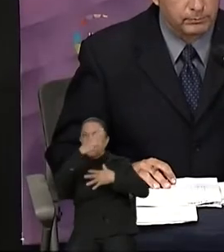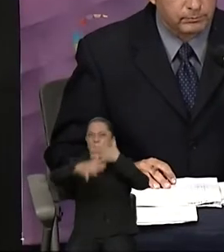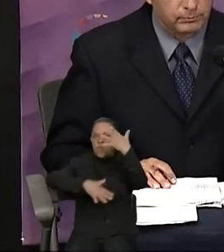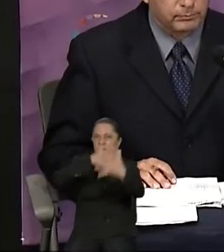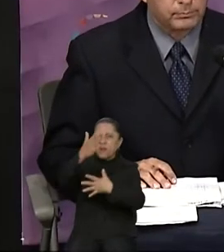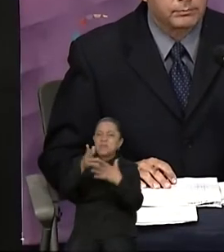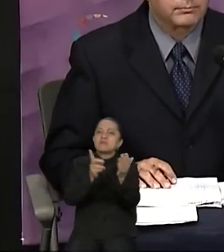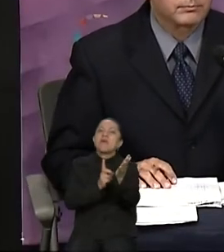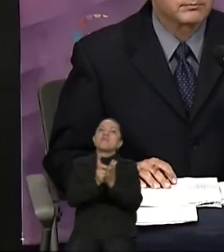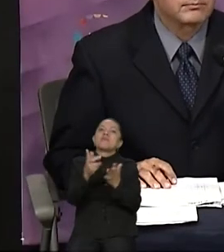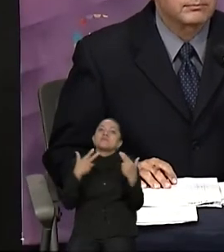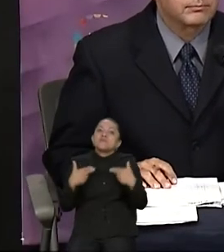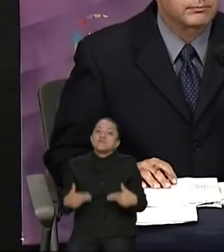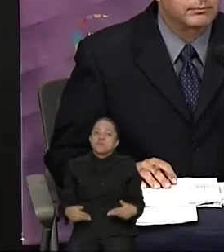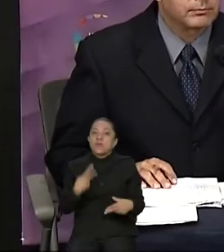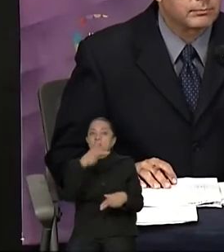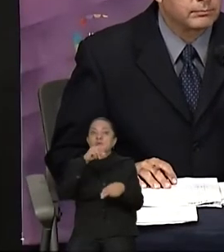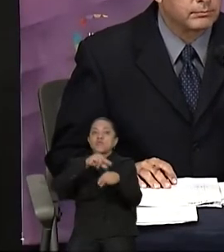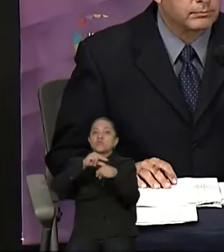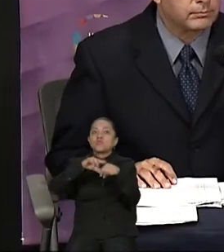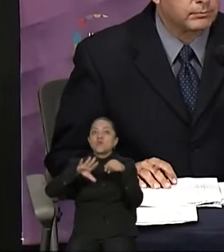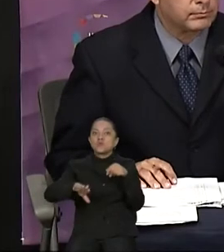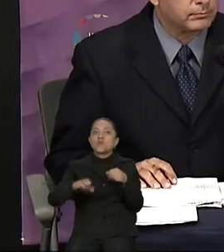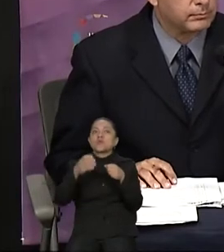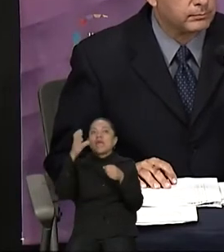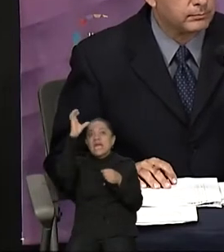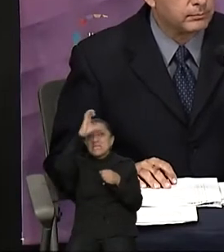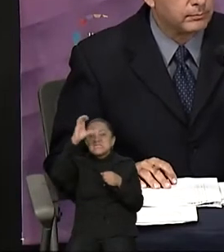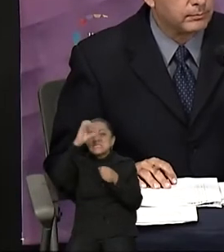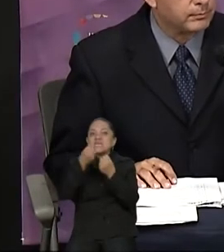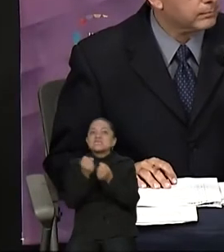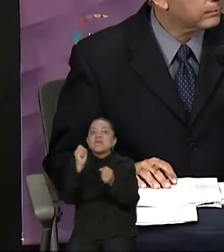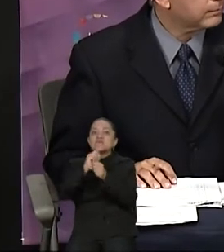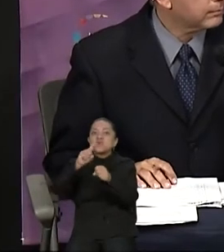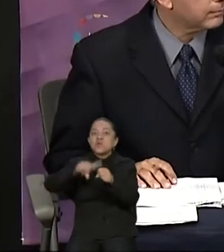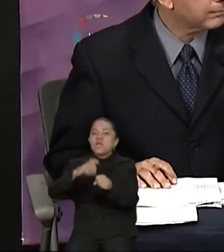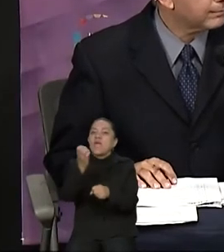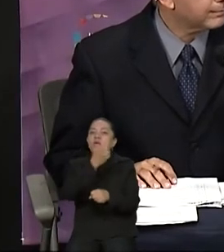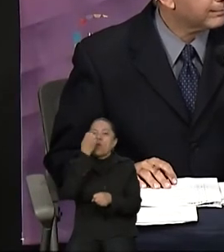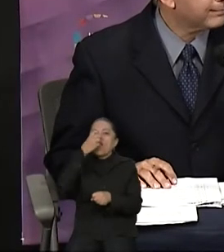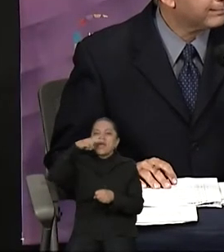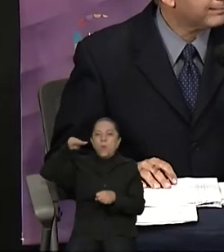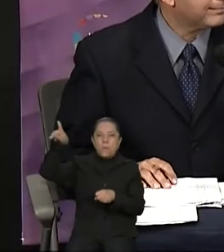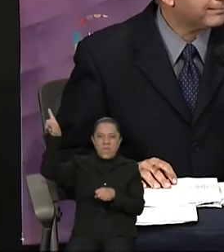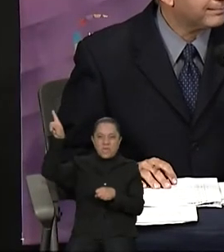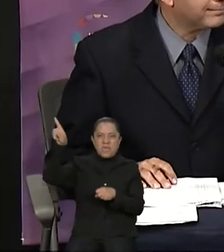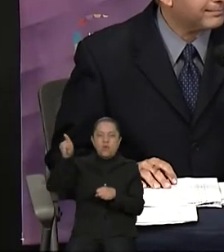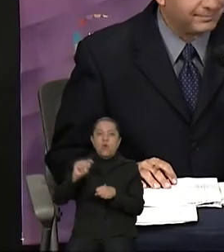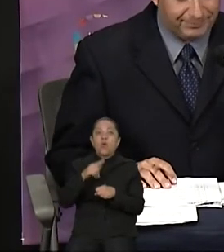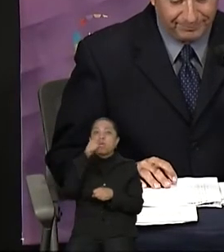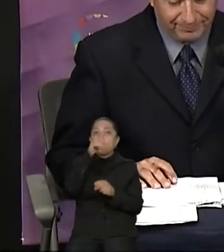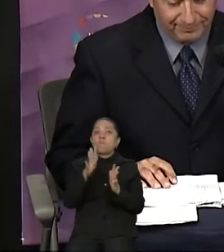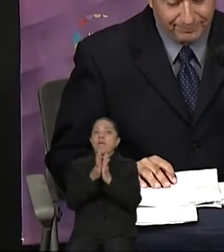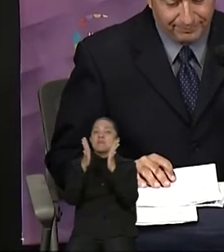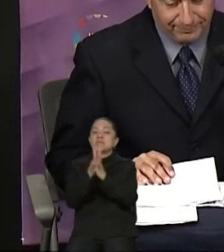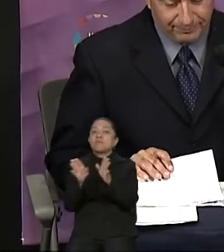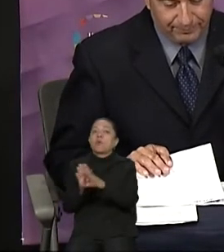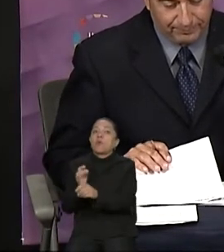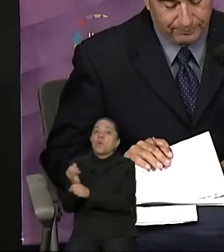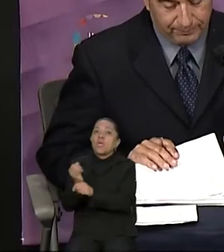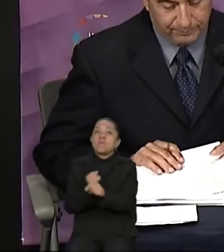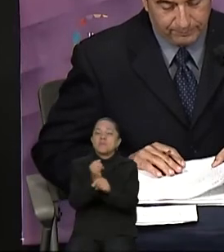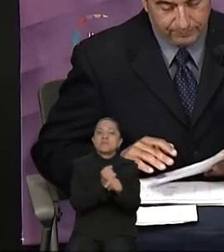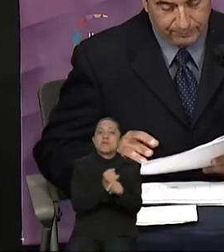Es doctora en ciencias sociales por el Colegio de México, además participó como investigadora del Instituto Belisario